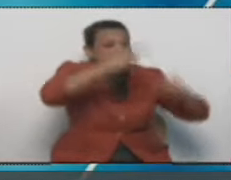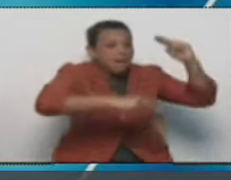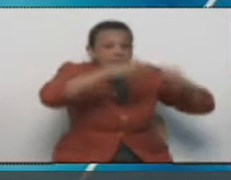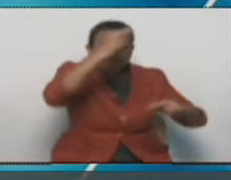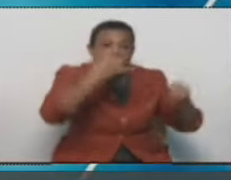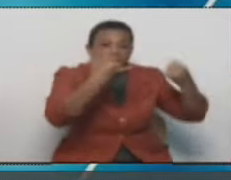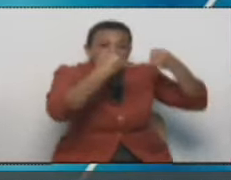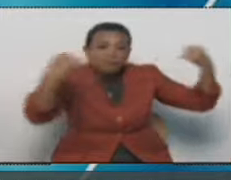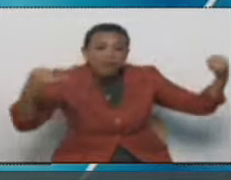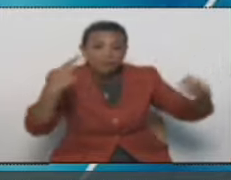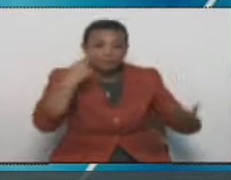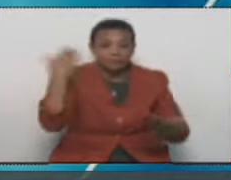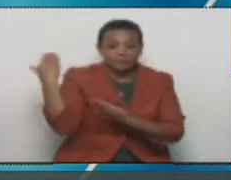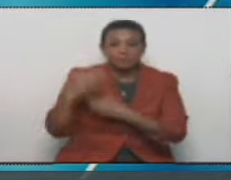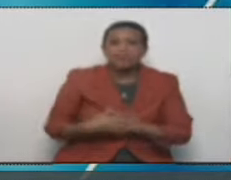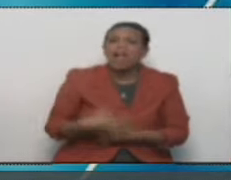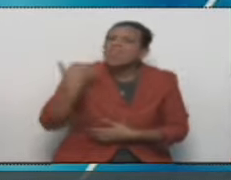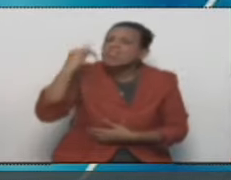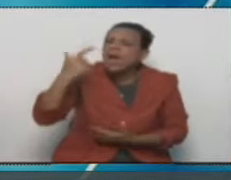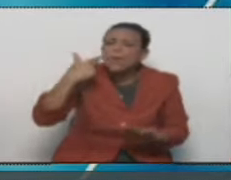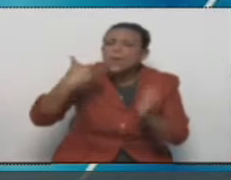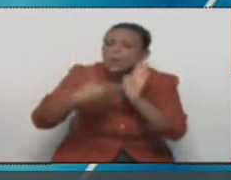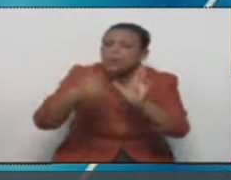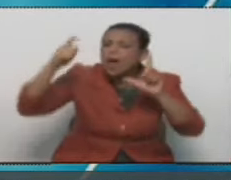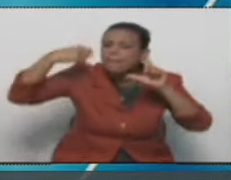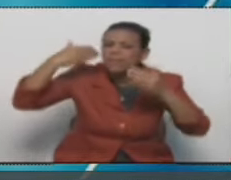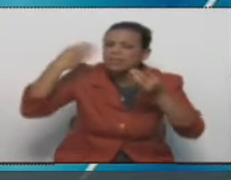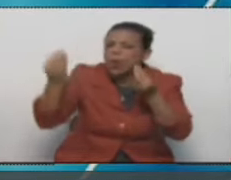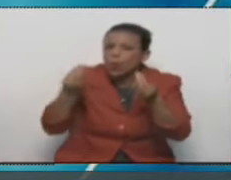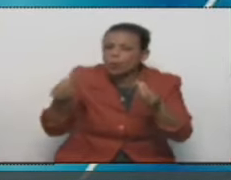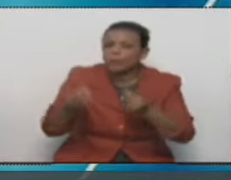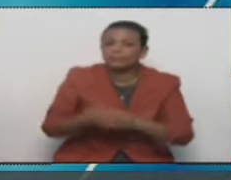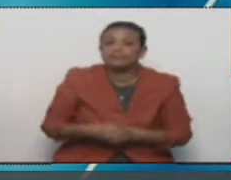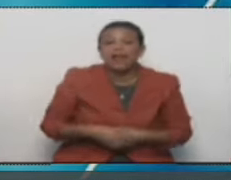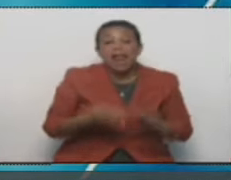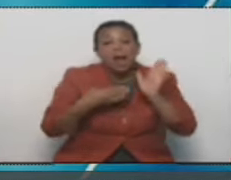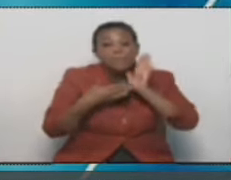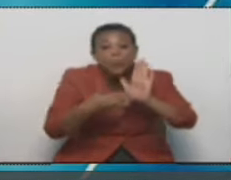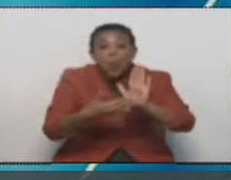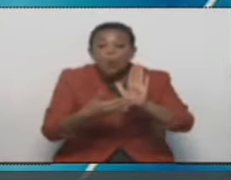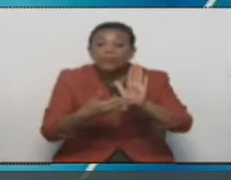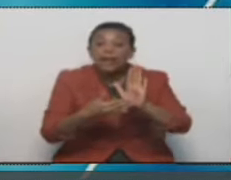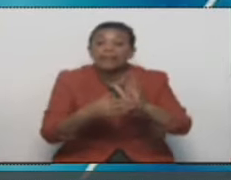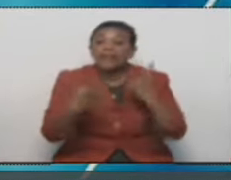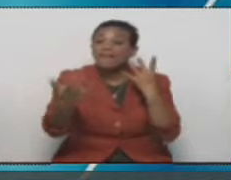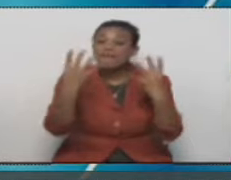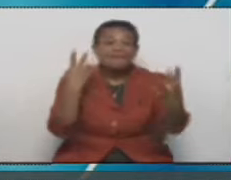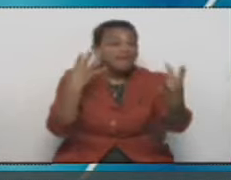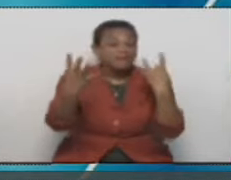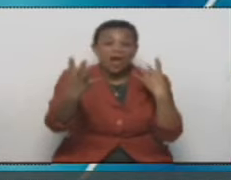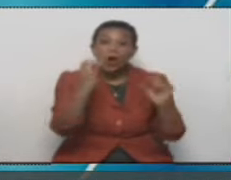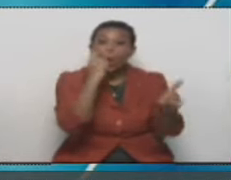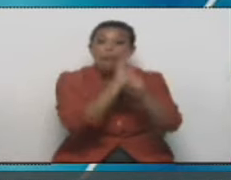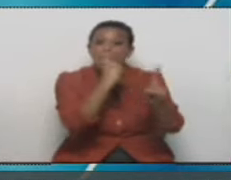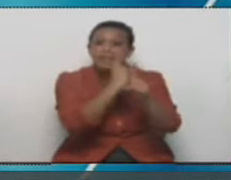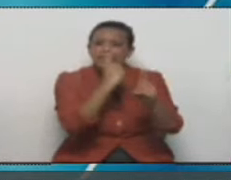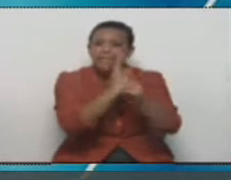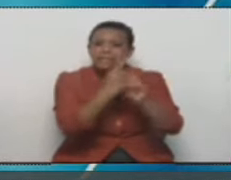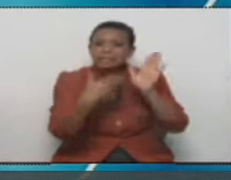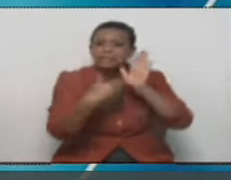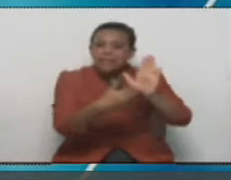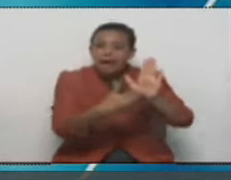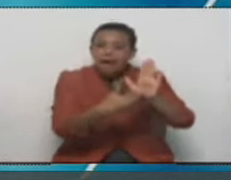Correcto. ¿Qué tenemos aquí? ¿Qué podemos mostrar aquí? Bueno, mi comandante, aquí en el marco de la FITELBEN se desarrolló una competencia, producto de